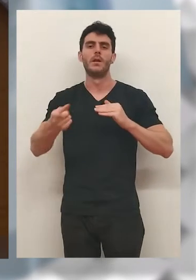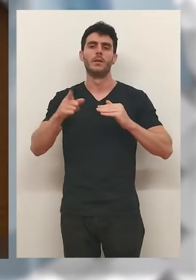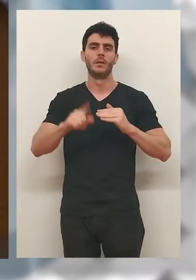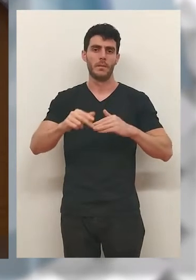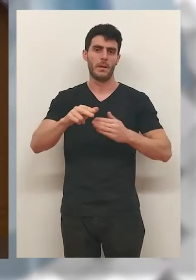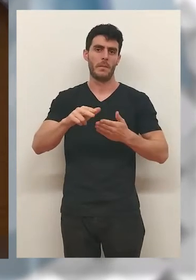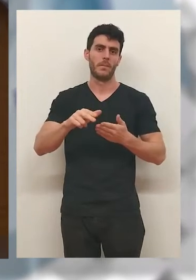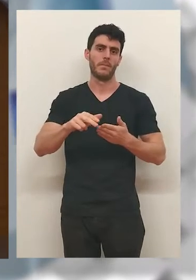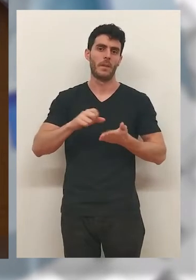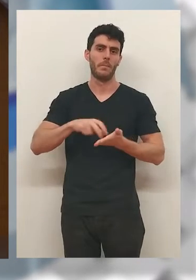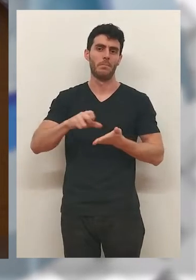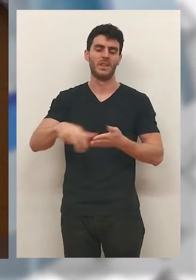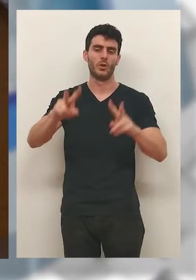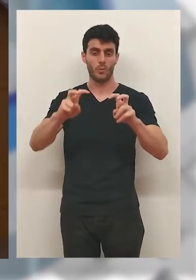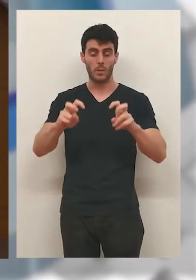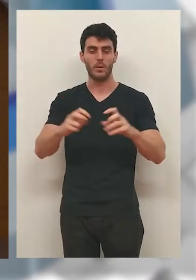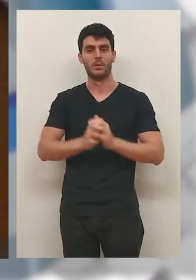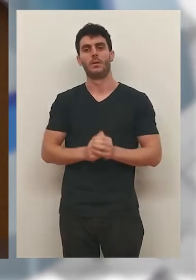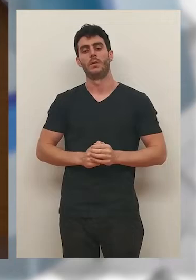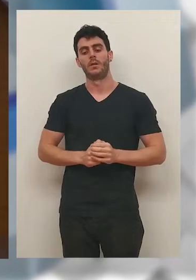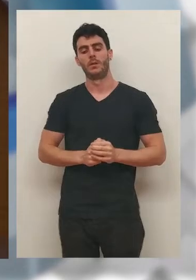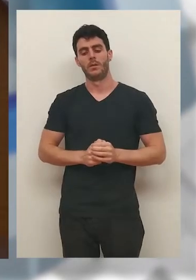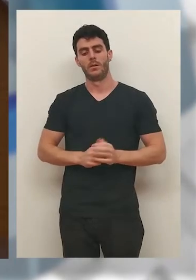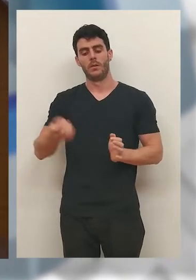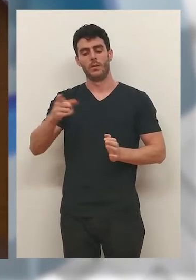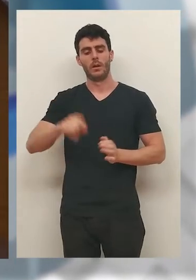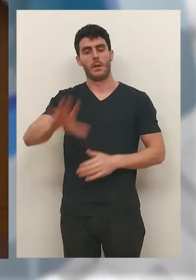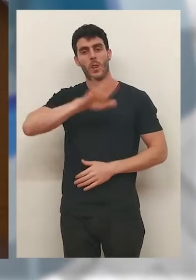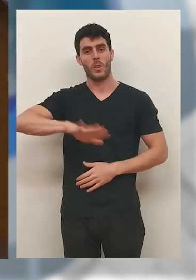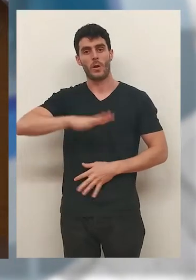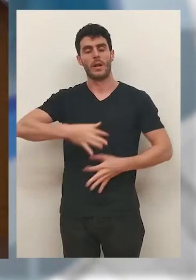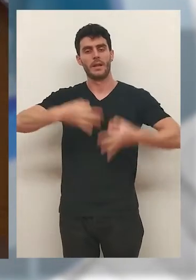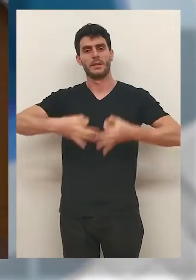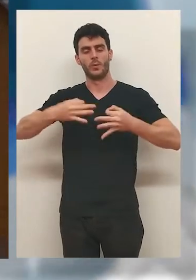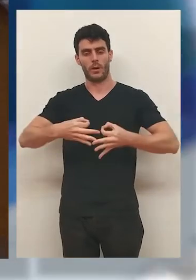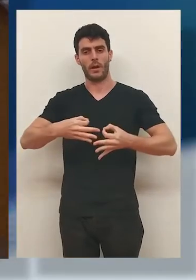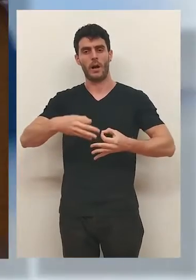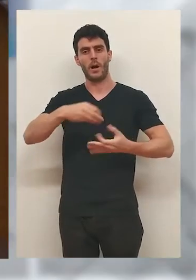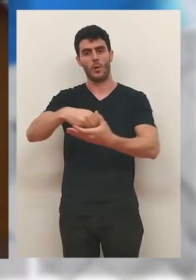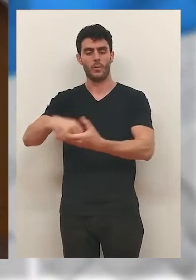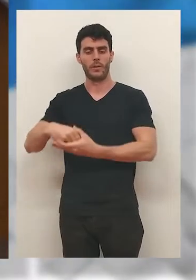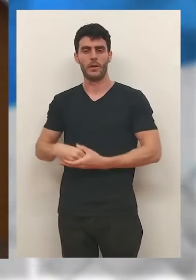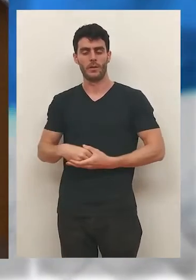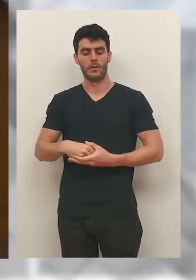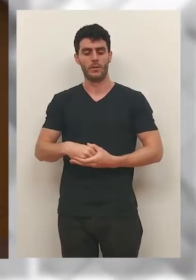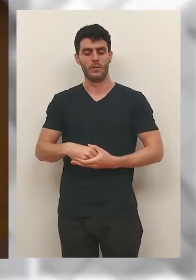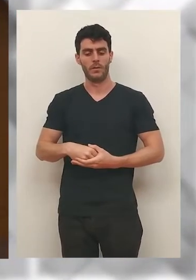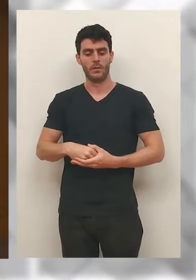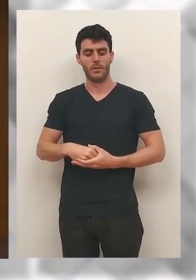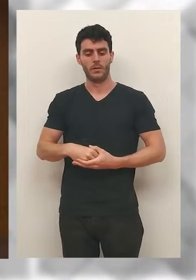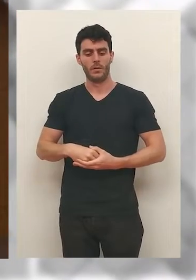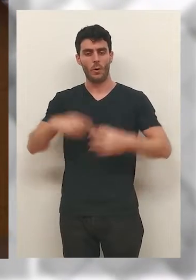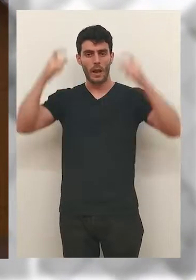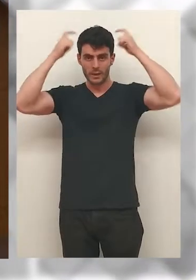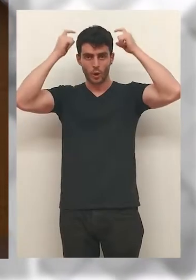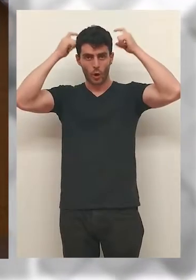pintar nuevos como se ha ido ejecutando en los últimos meses, o la ubicación de espacios de seguridad con